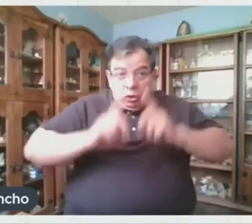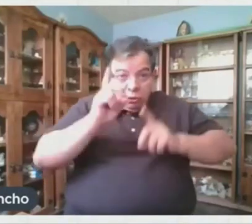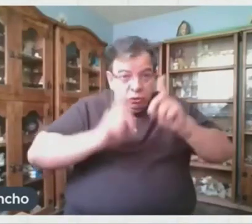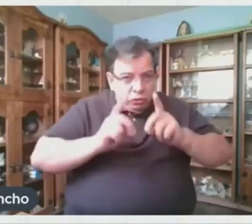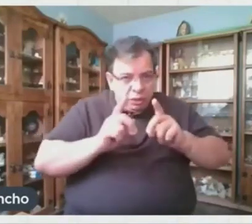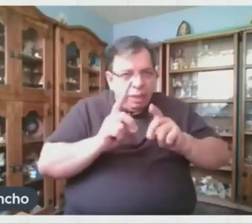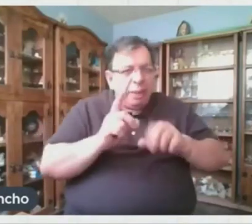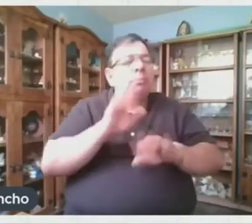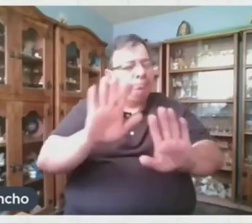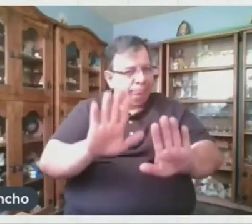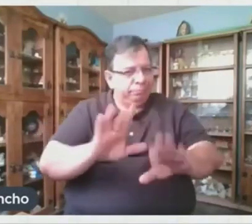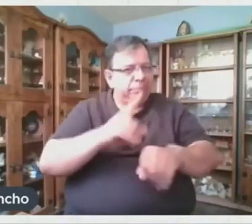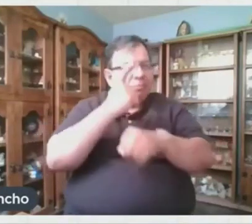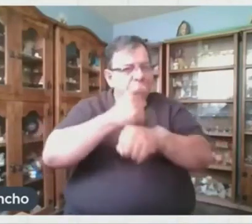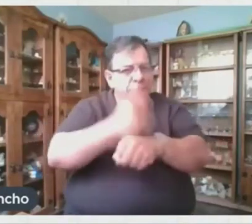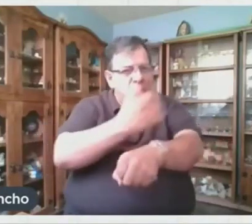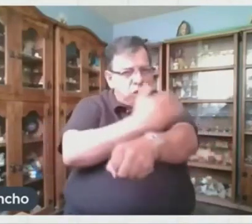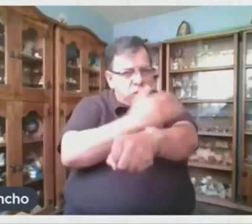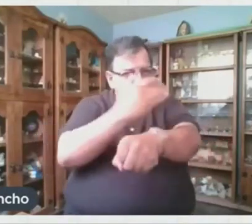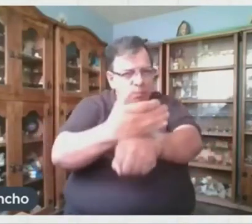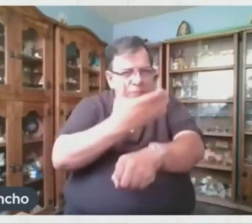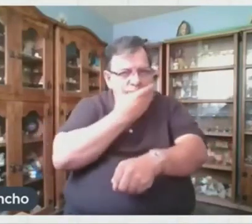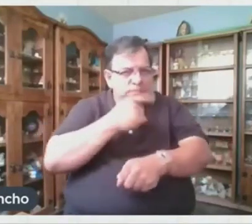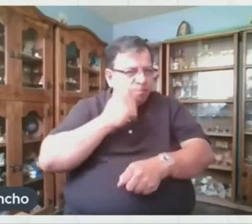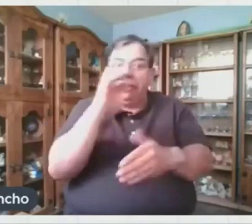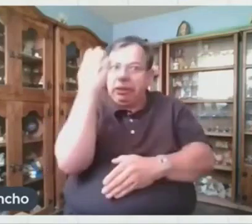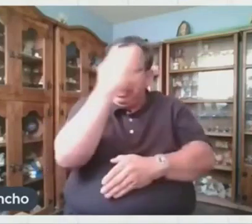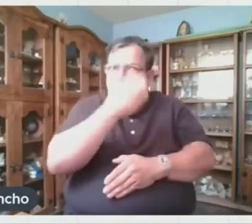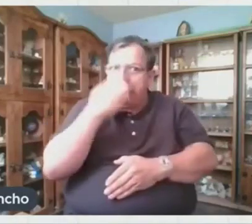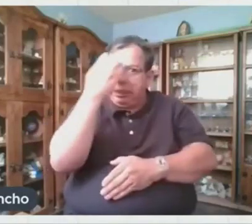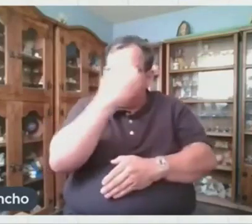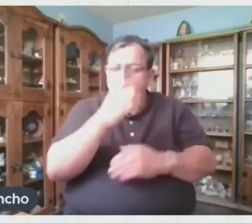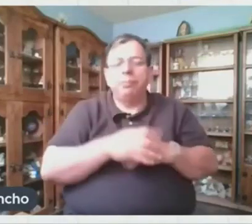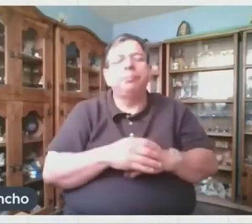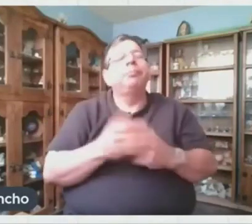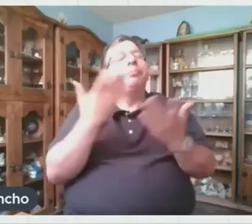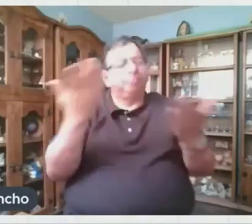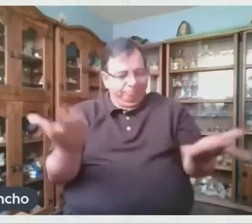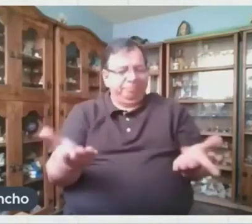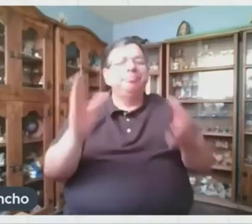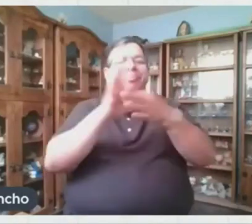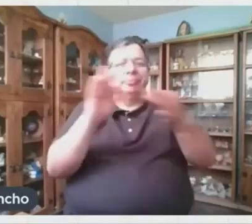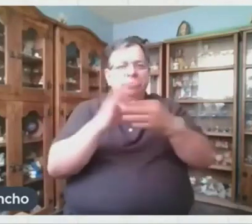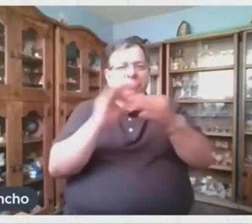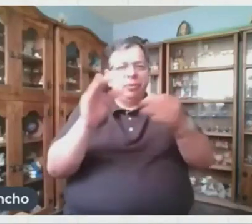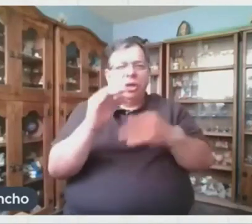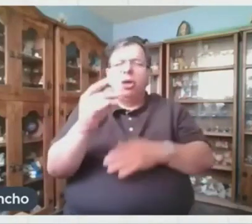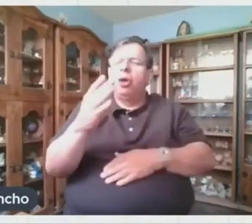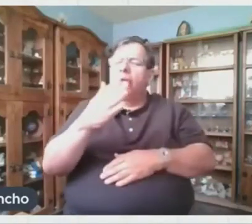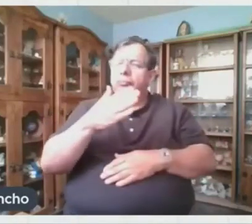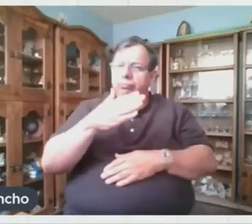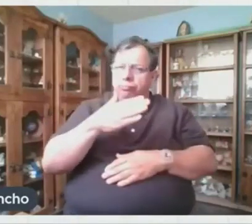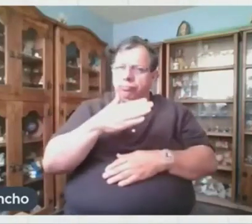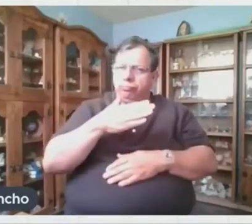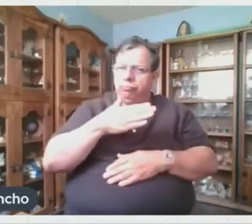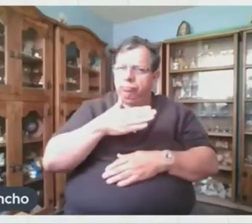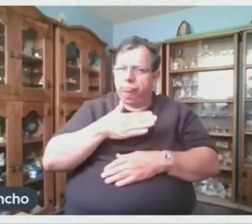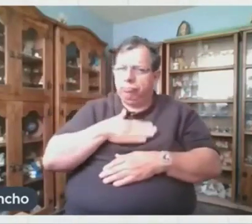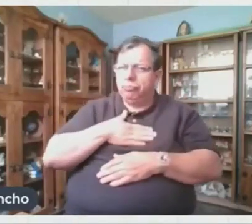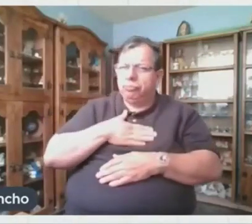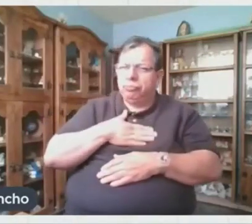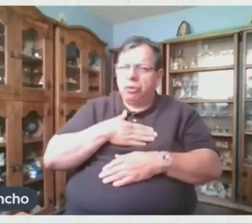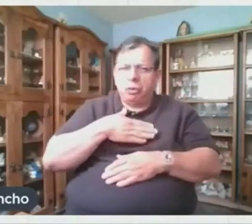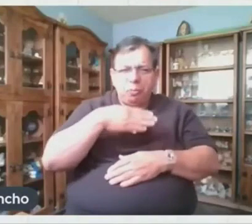a todas mis compañeras y compañeros que nos han estado acompañando. Te explico. Yo creía que sí aprendí a hablar español,